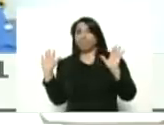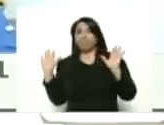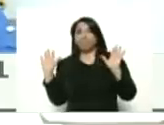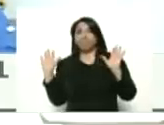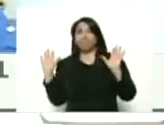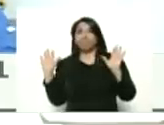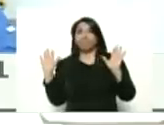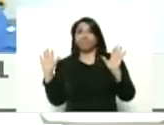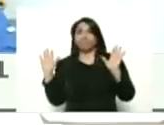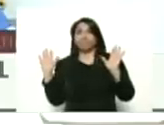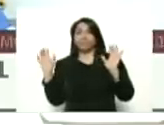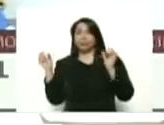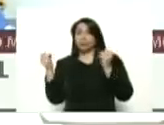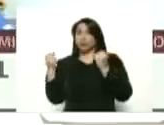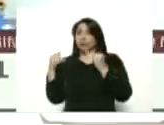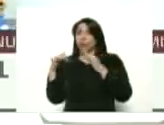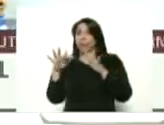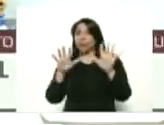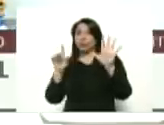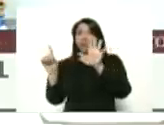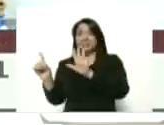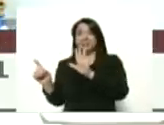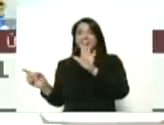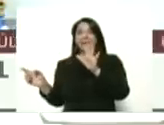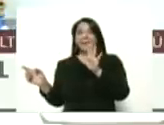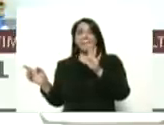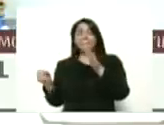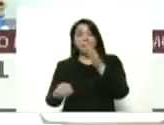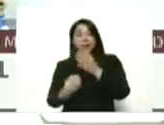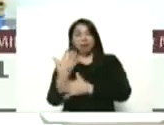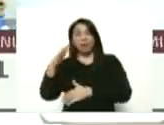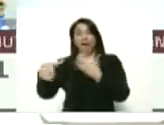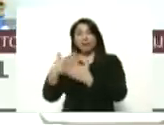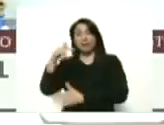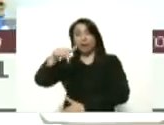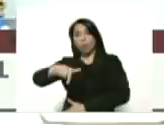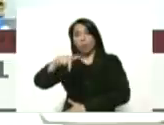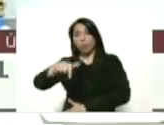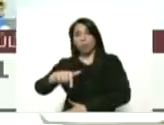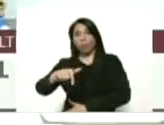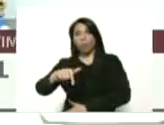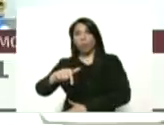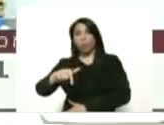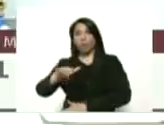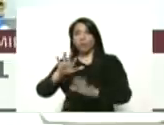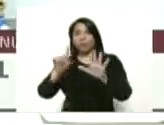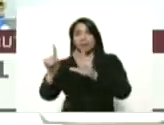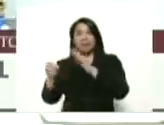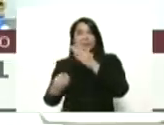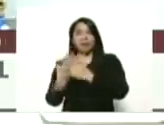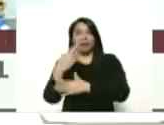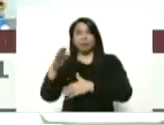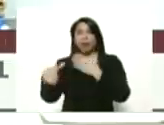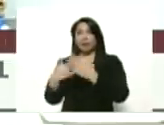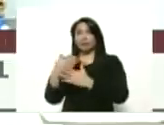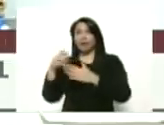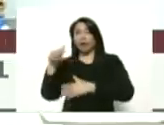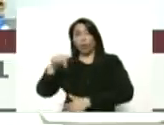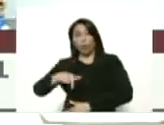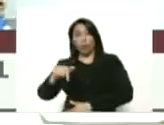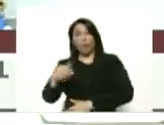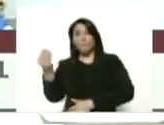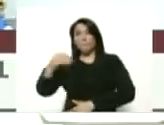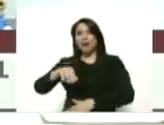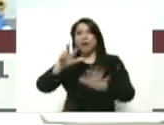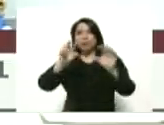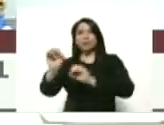de estos números del 16 de mayo a hoy, del 16 de mayo a hoy, más del 80%